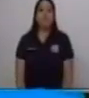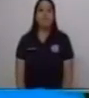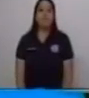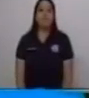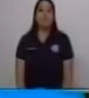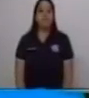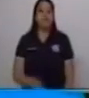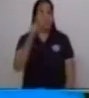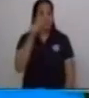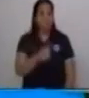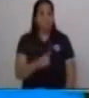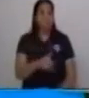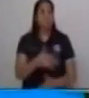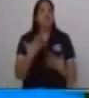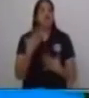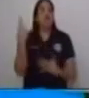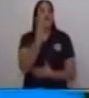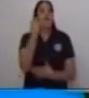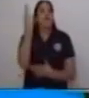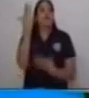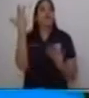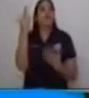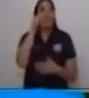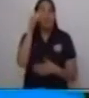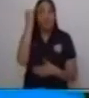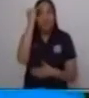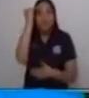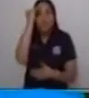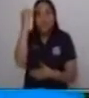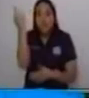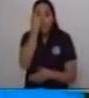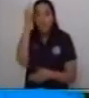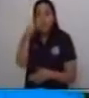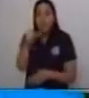lo que nos va a dar la clave son los nexos que encontramos acá